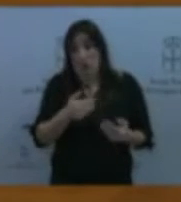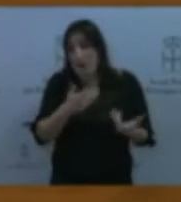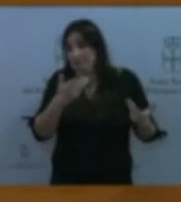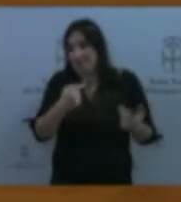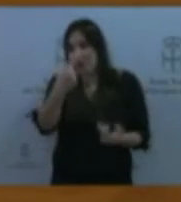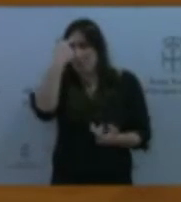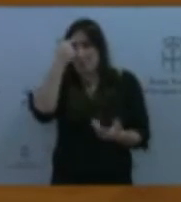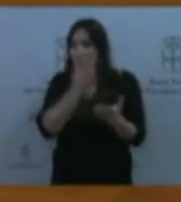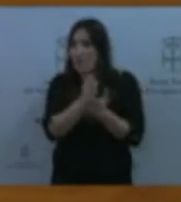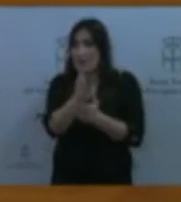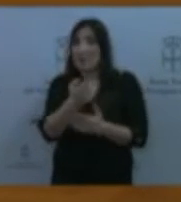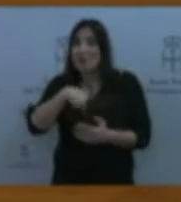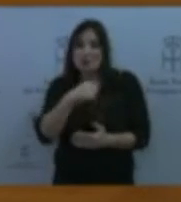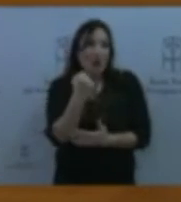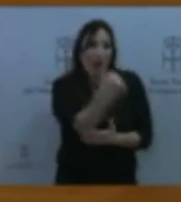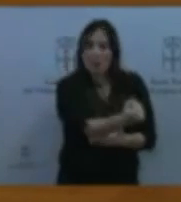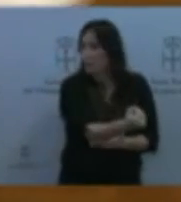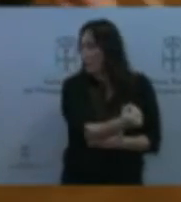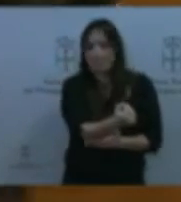iniciativa fantasma del Partido Popular. ¡Gracias!